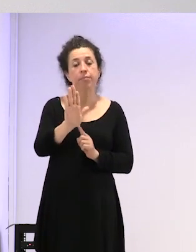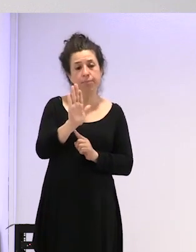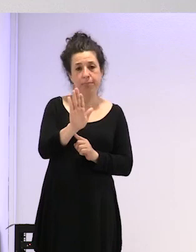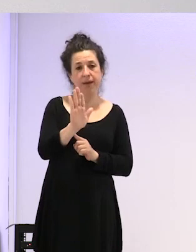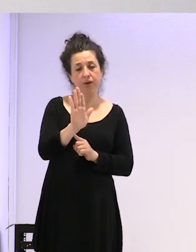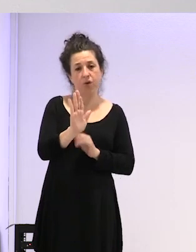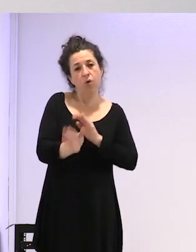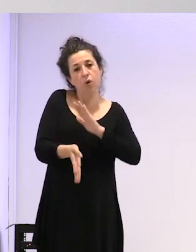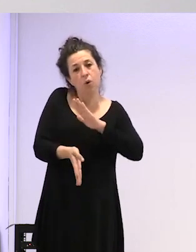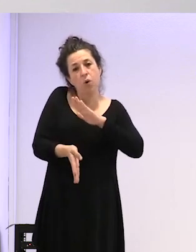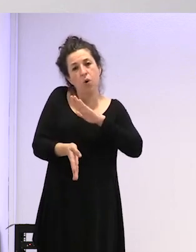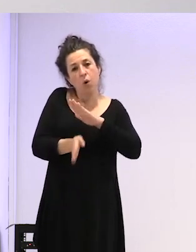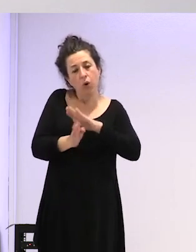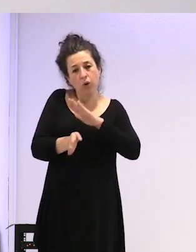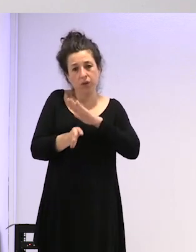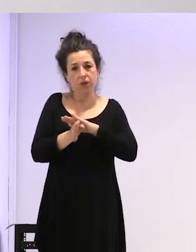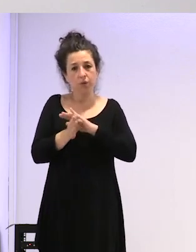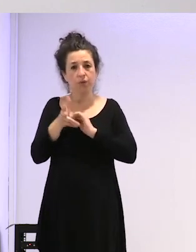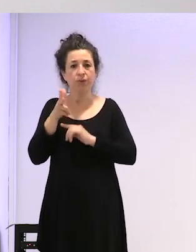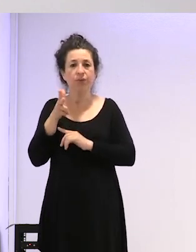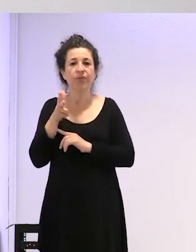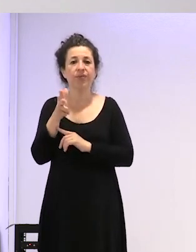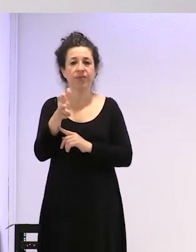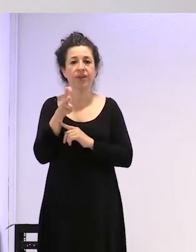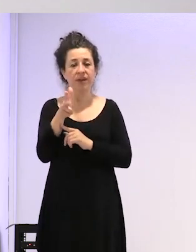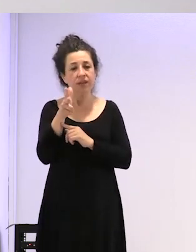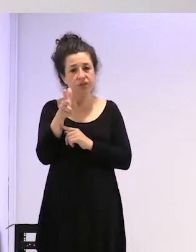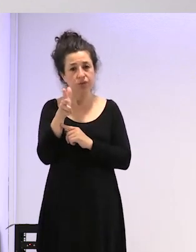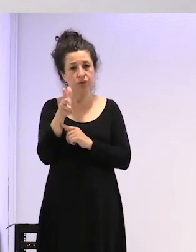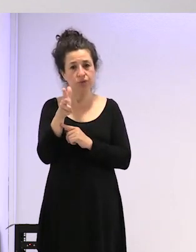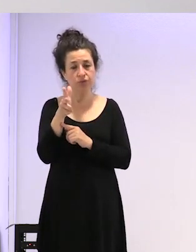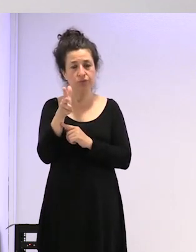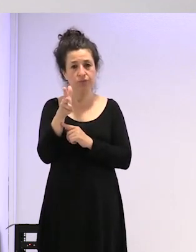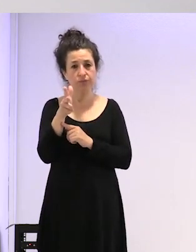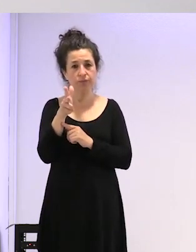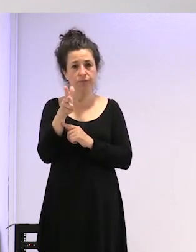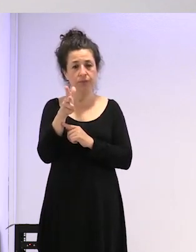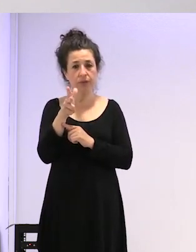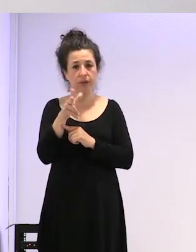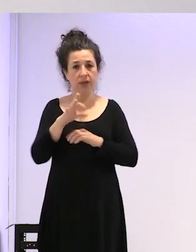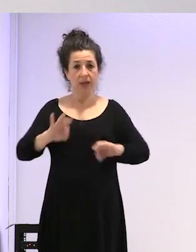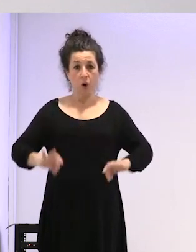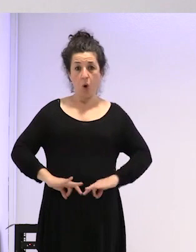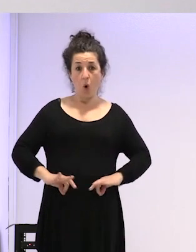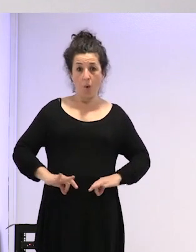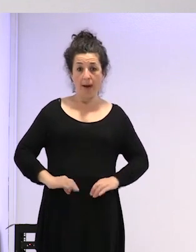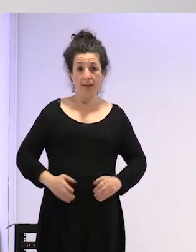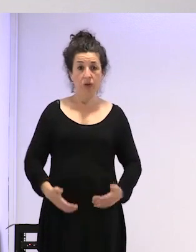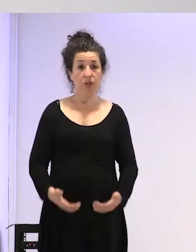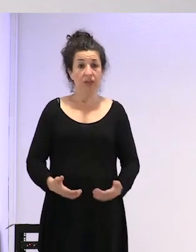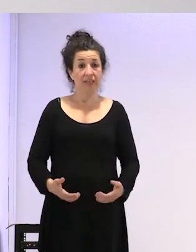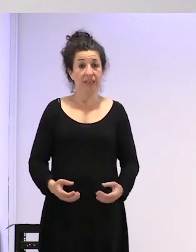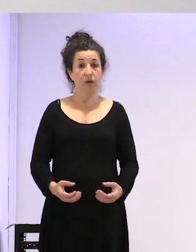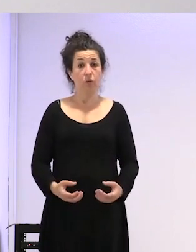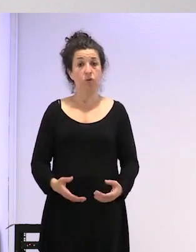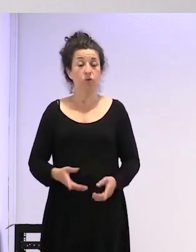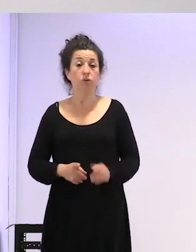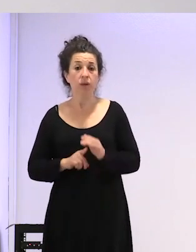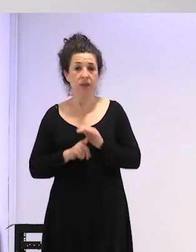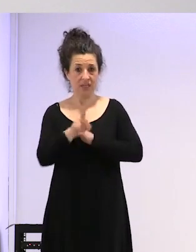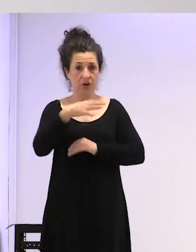manteniendo el derecho a que se desarrollen ovarios y testículos y puede haber fertilidad futura